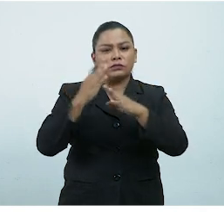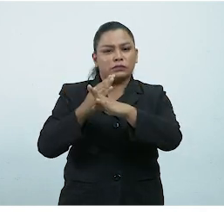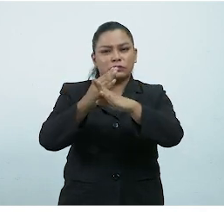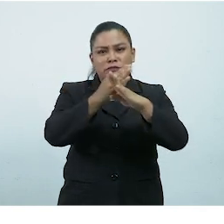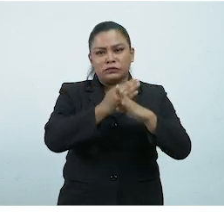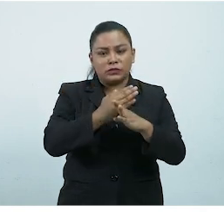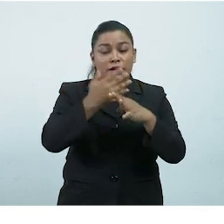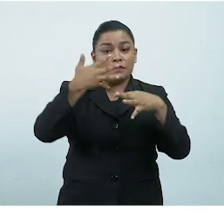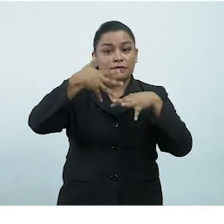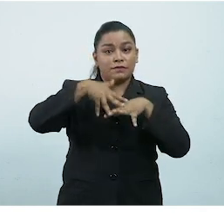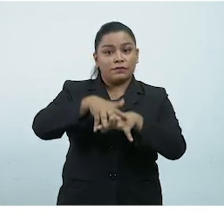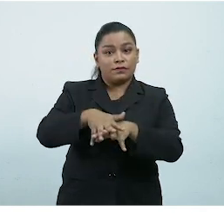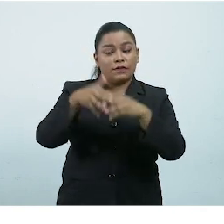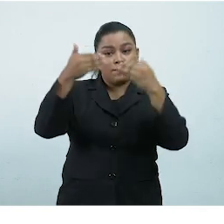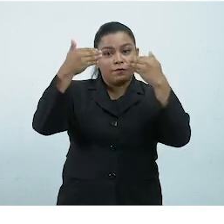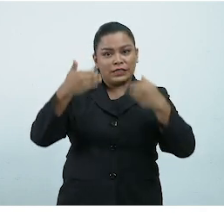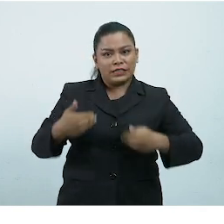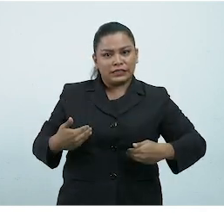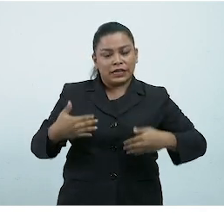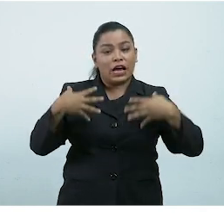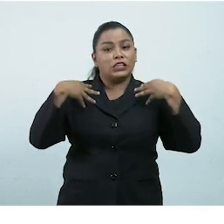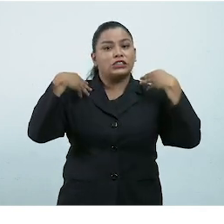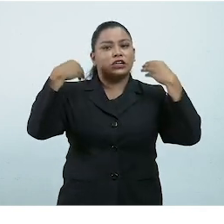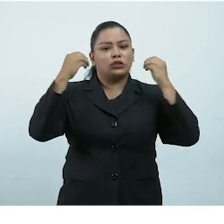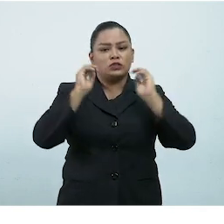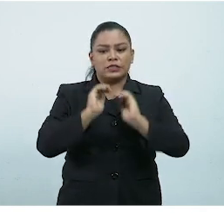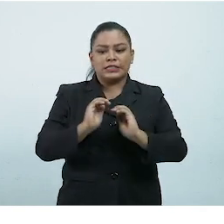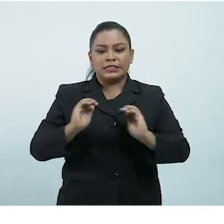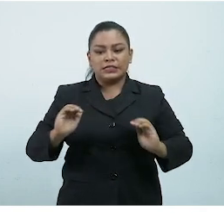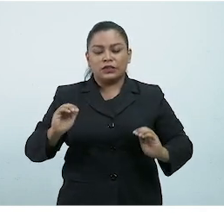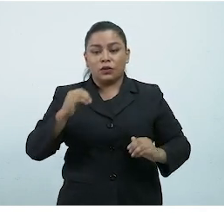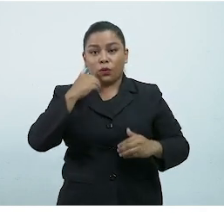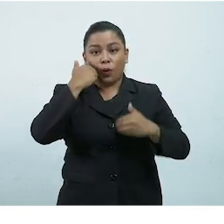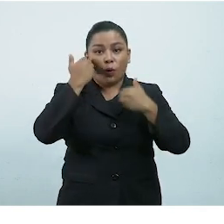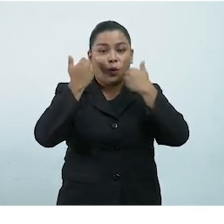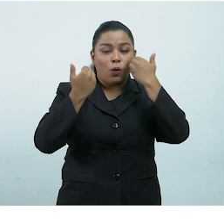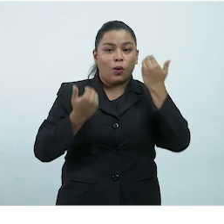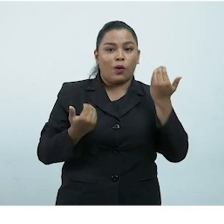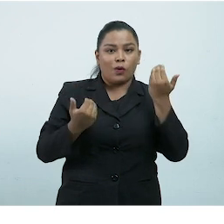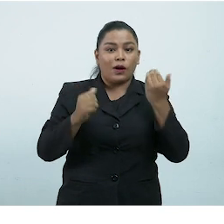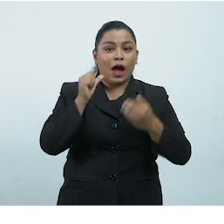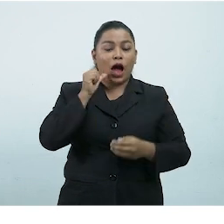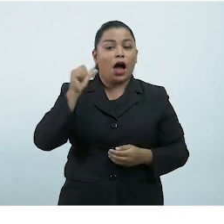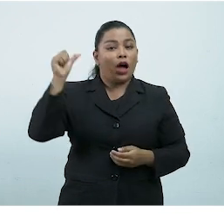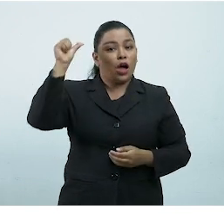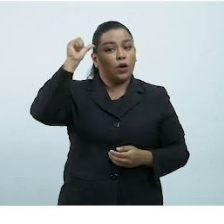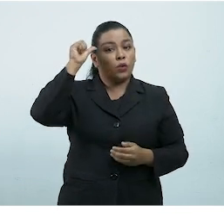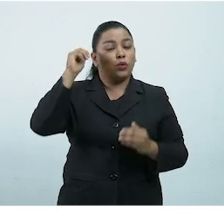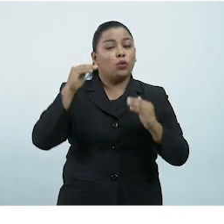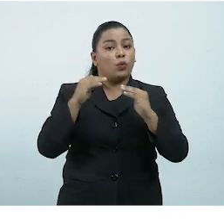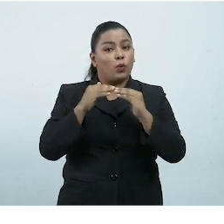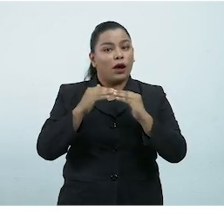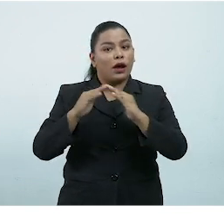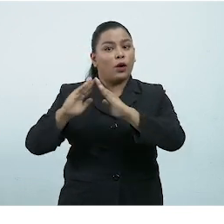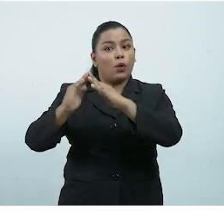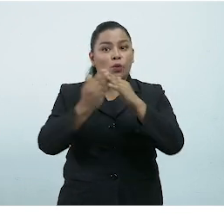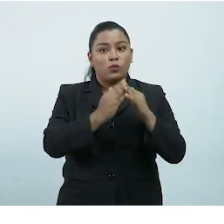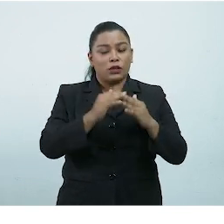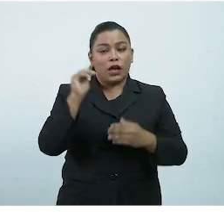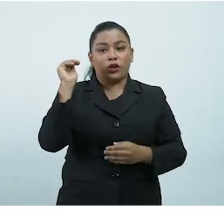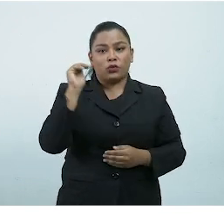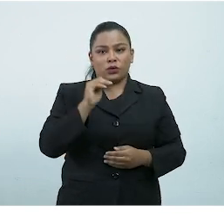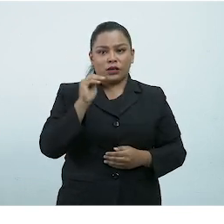integridad física y salud de las niñas, niños, adolescentes, jóvenes y adultos de la comunidad educativa,